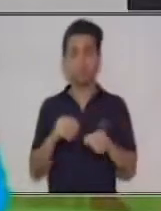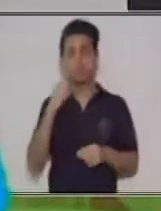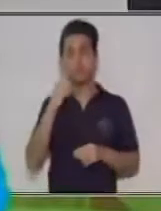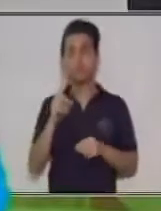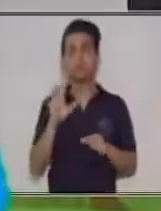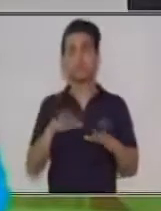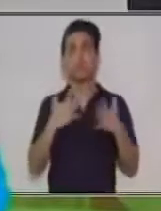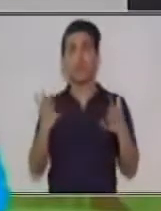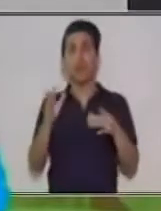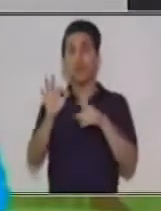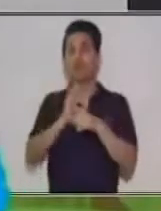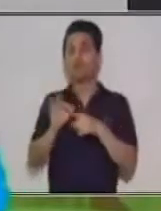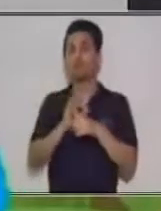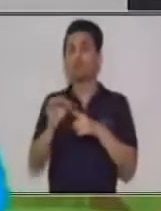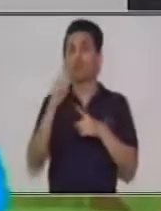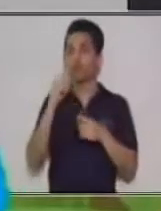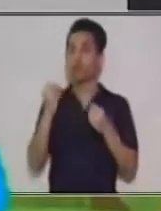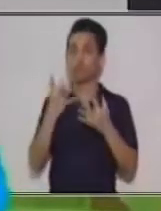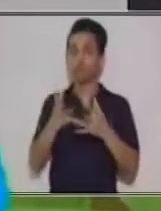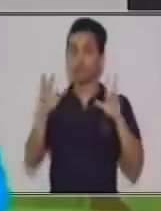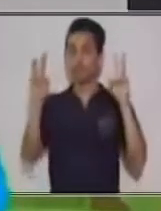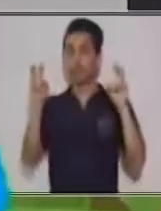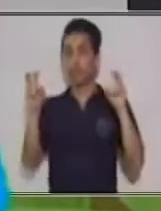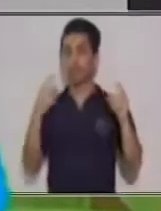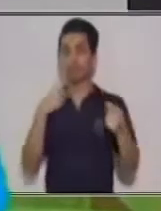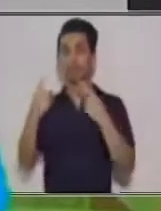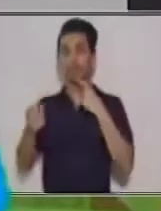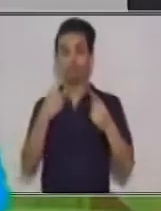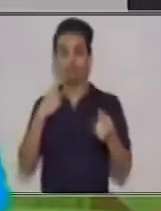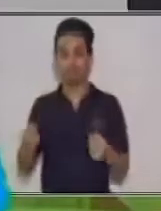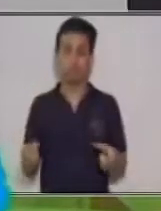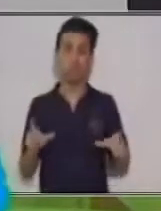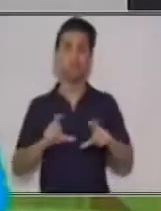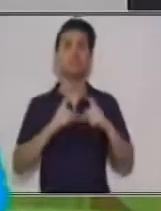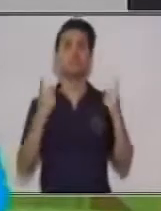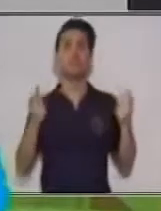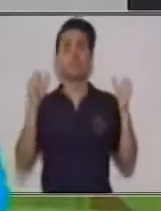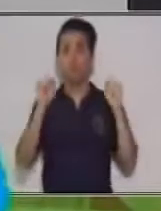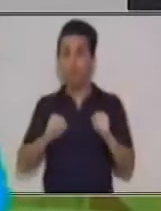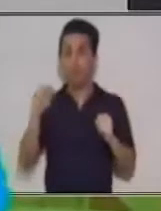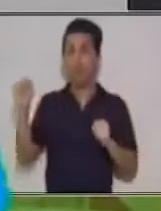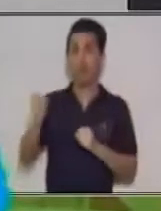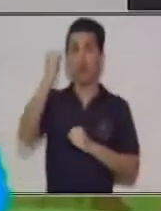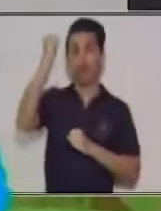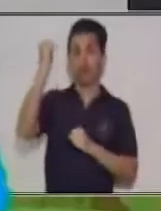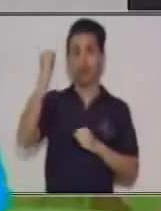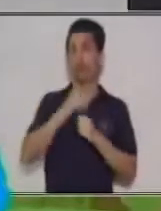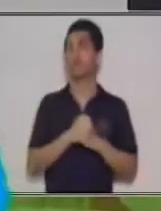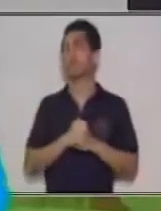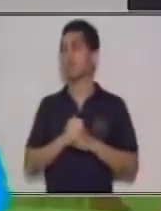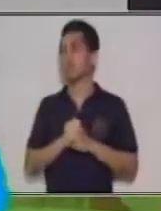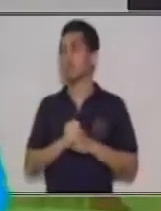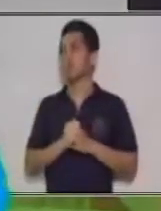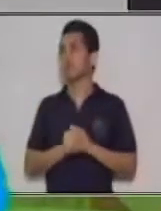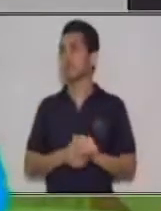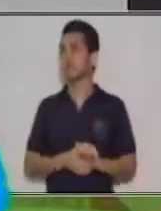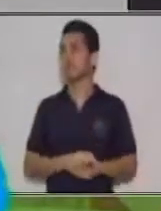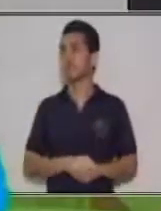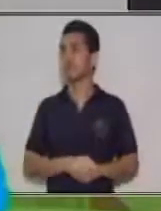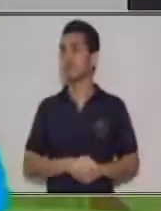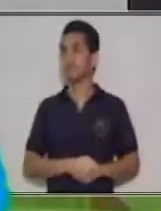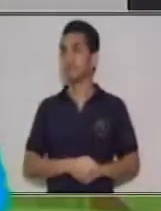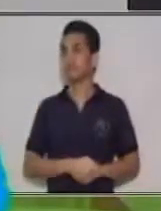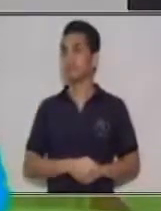van a lograr emanar el tema del discurso? ¿Y cómo van a lograr emanarse? Para empezar, la función referencial.